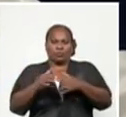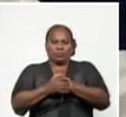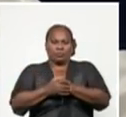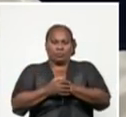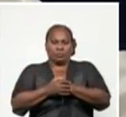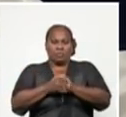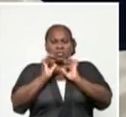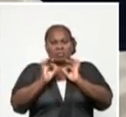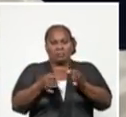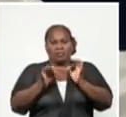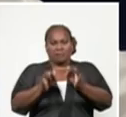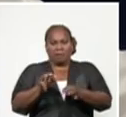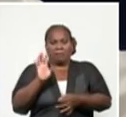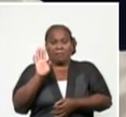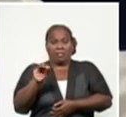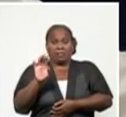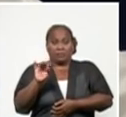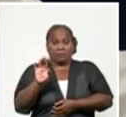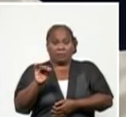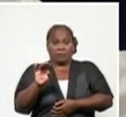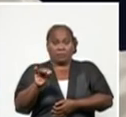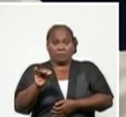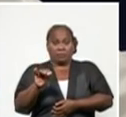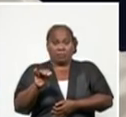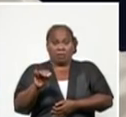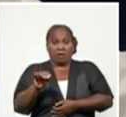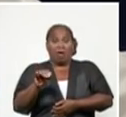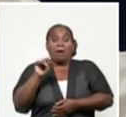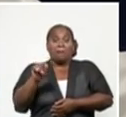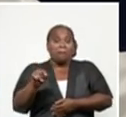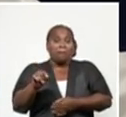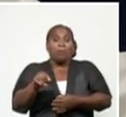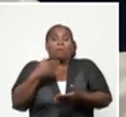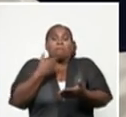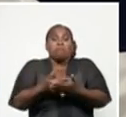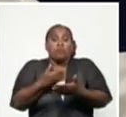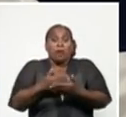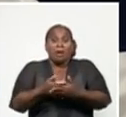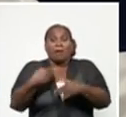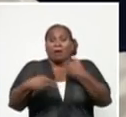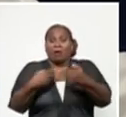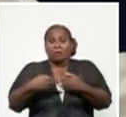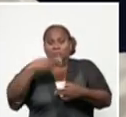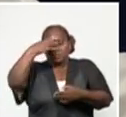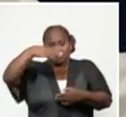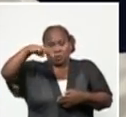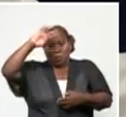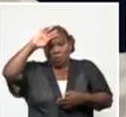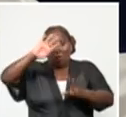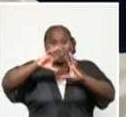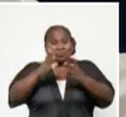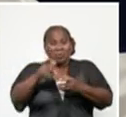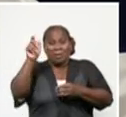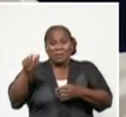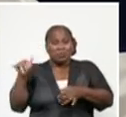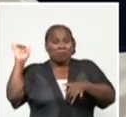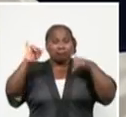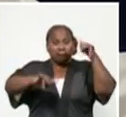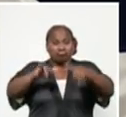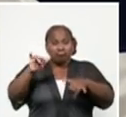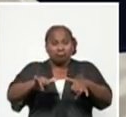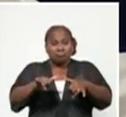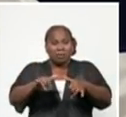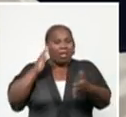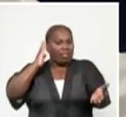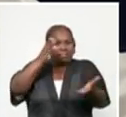como siempre decimos, por el protocolo que tiene Cuba, que es que todas estas personas van a un aislamiento donde